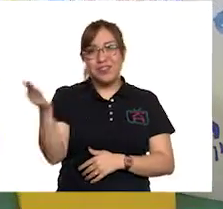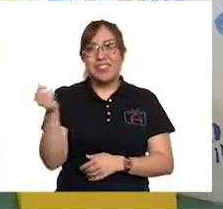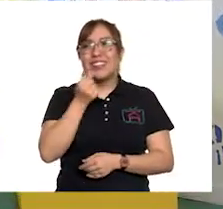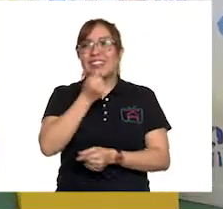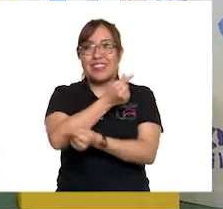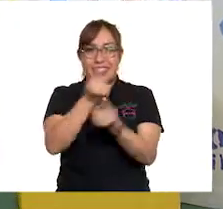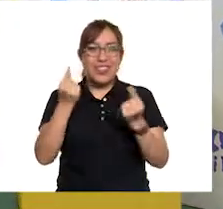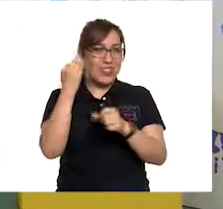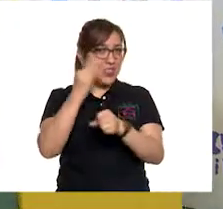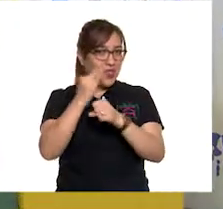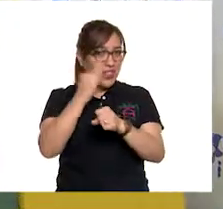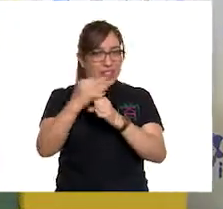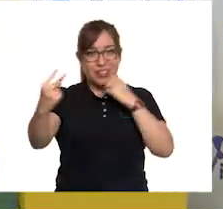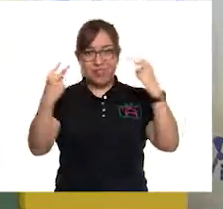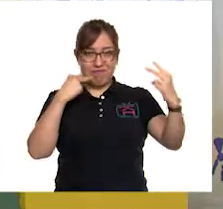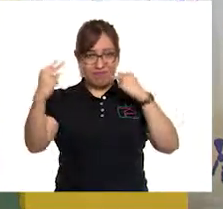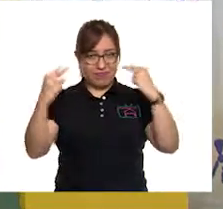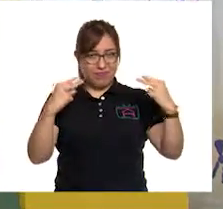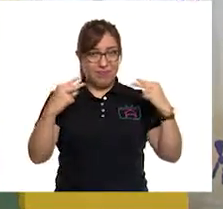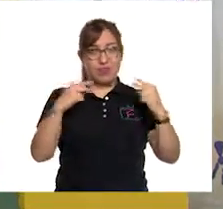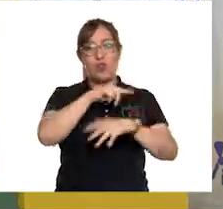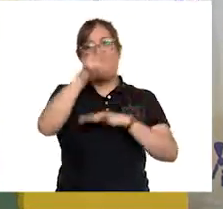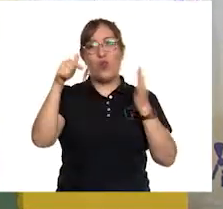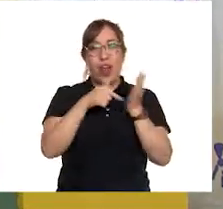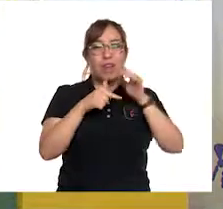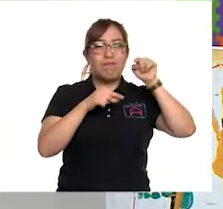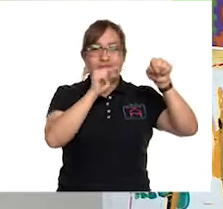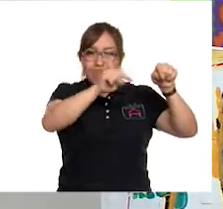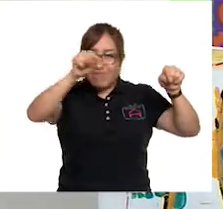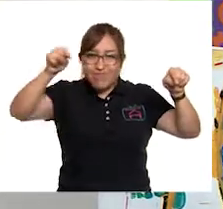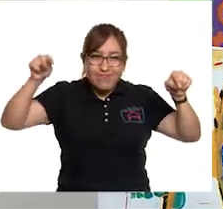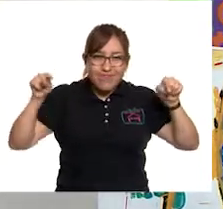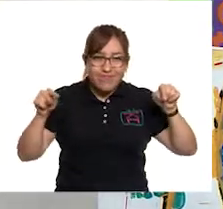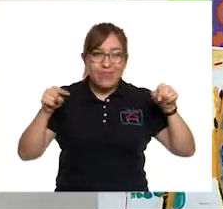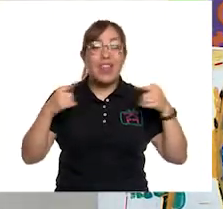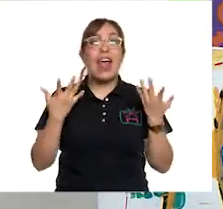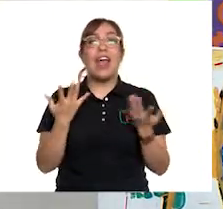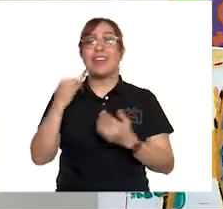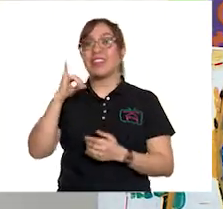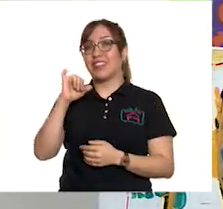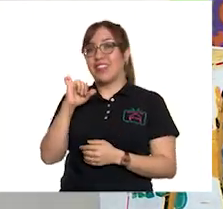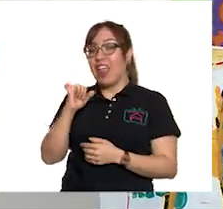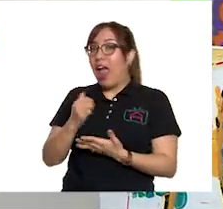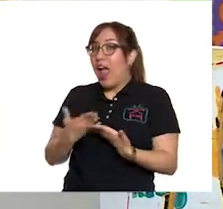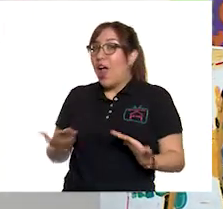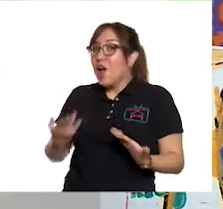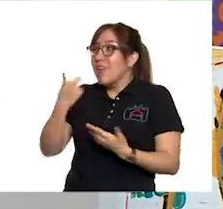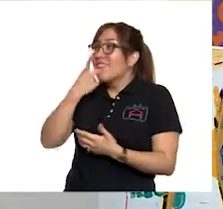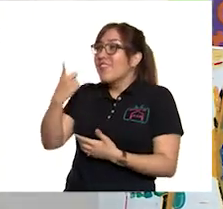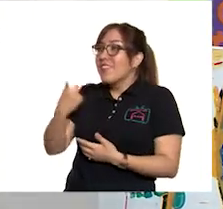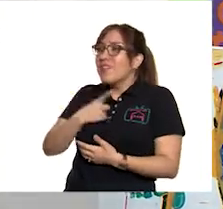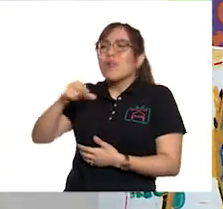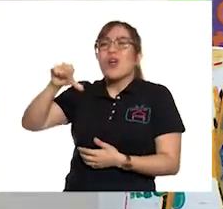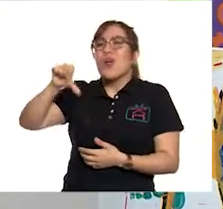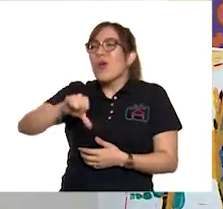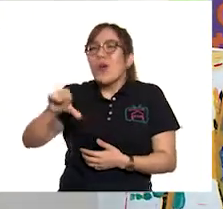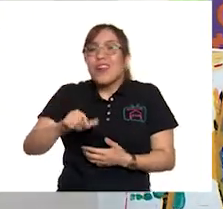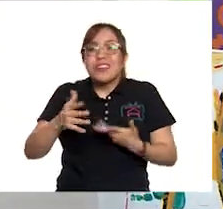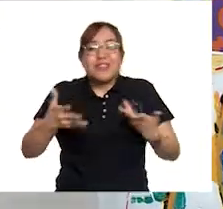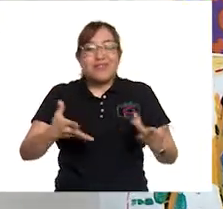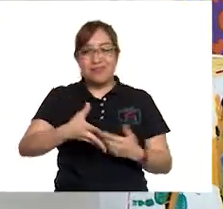en casa, desde distintos lugares. Así es, maestra. Y ahora sí, díganos, ¿qué vamos a aprender el día de hoy?